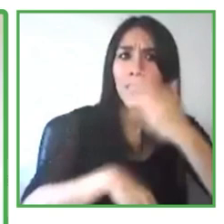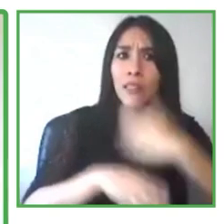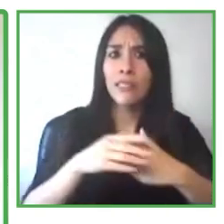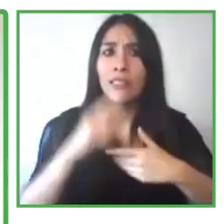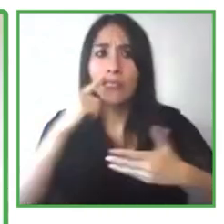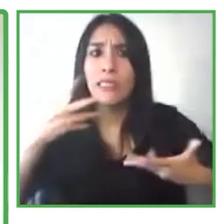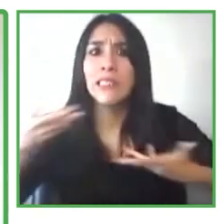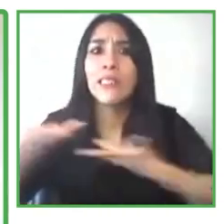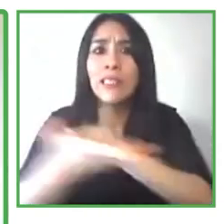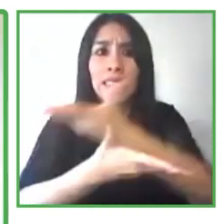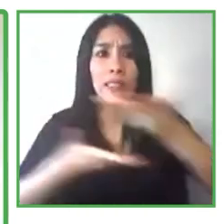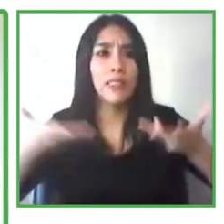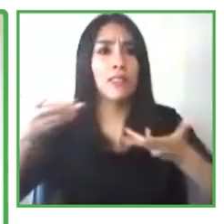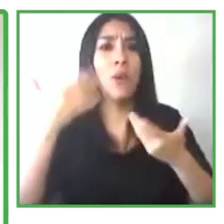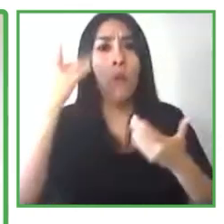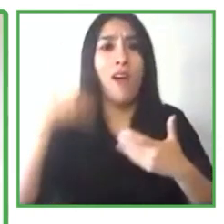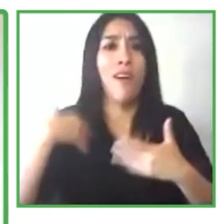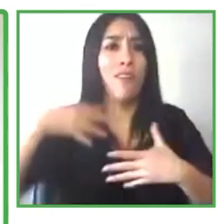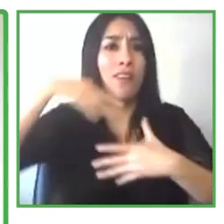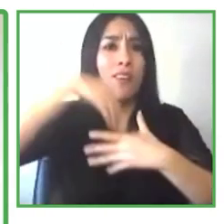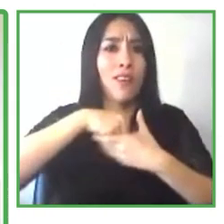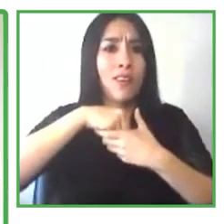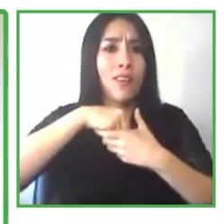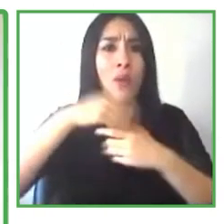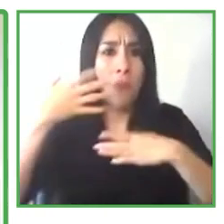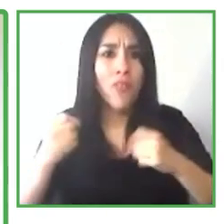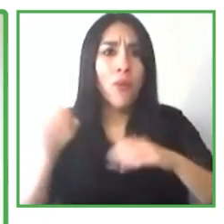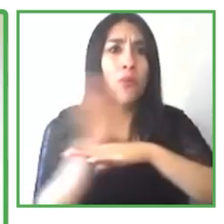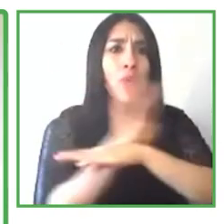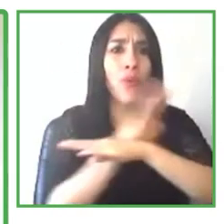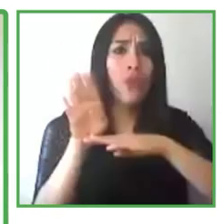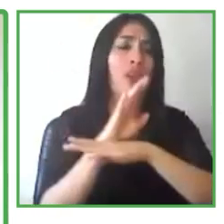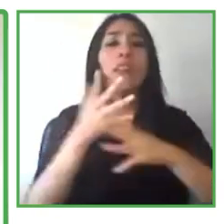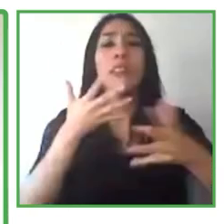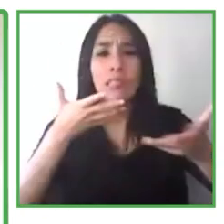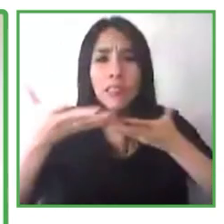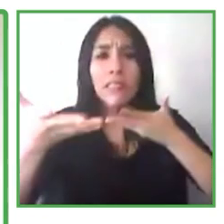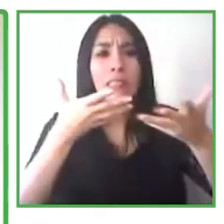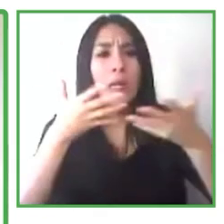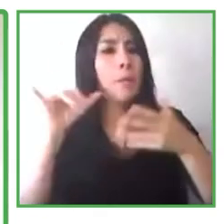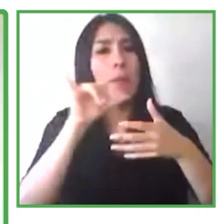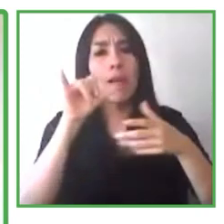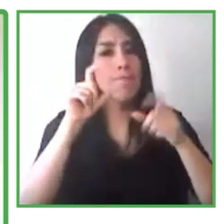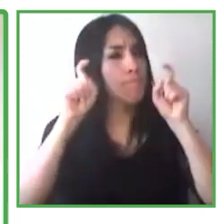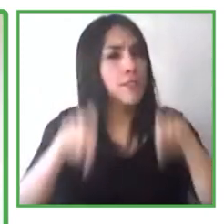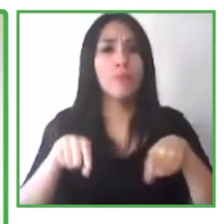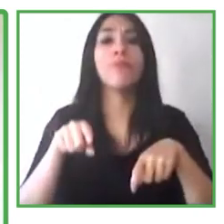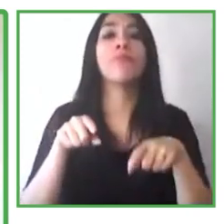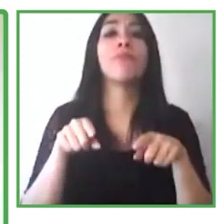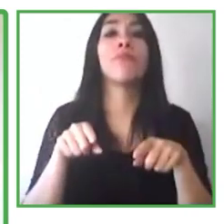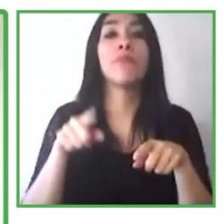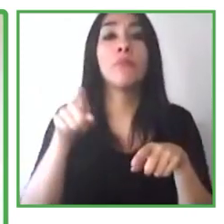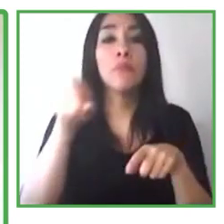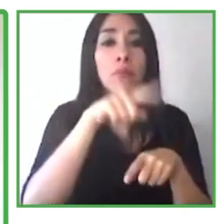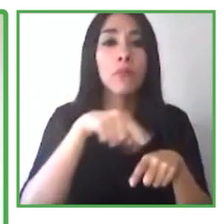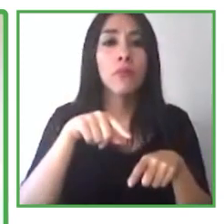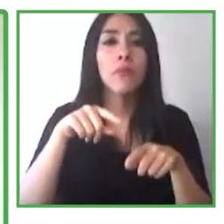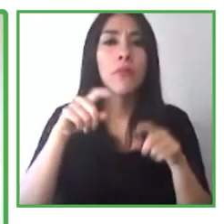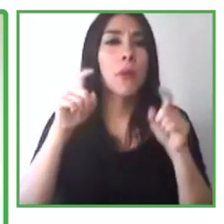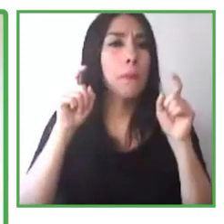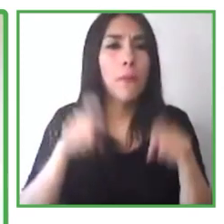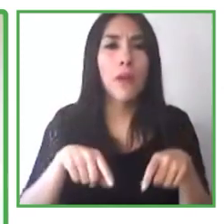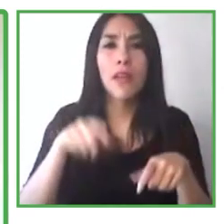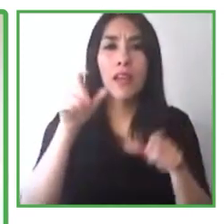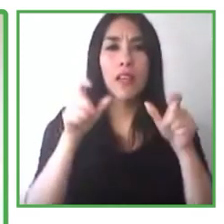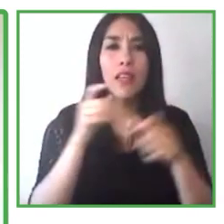todos, lo último que les quiero pedir es que por favor contraten a alguien con discapacidades, no esperen a que tengan todas las respuestas. El